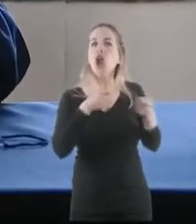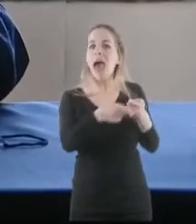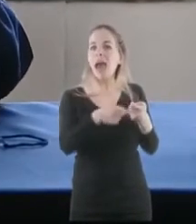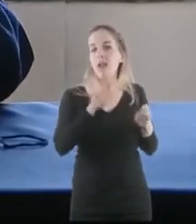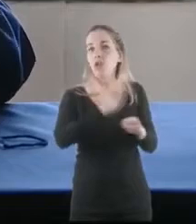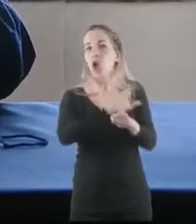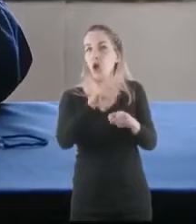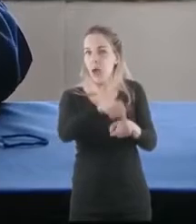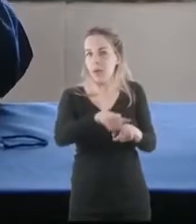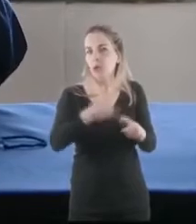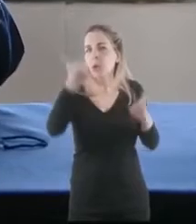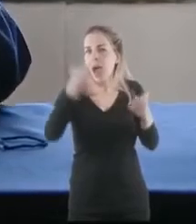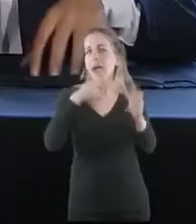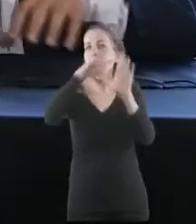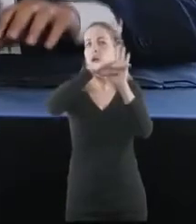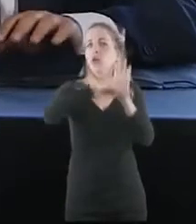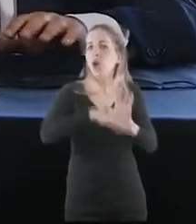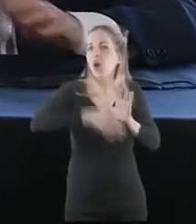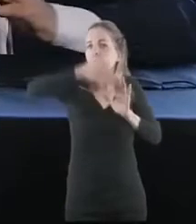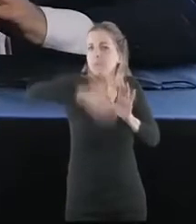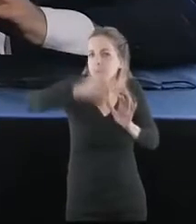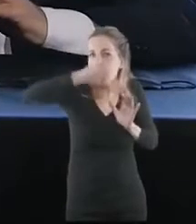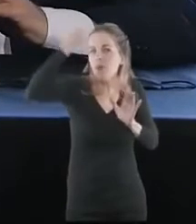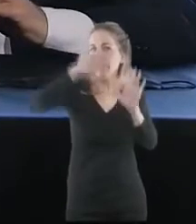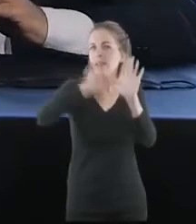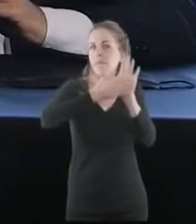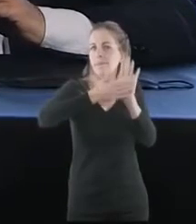tiene un protocolo sanitario establecido y demostrado eficiente,